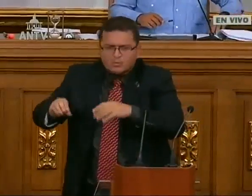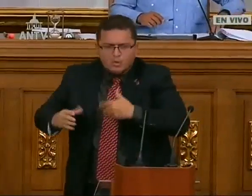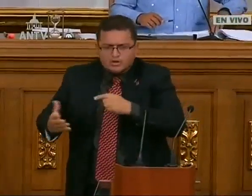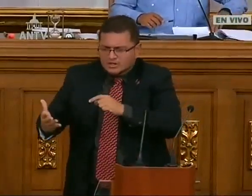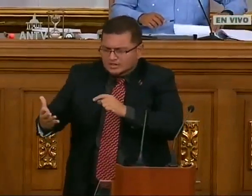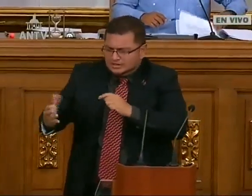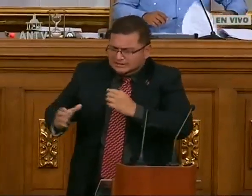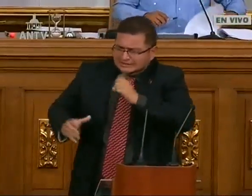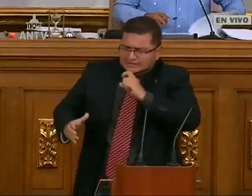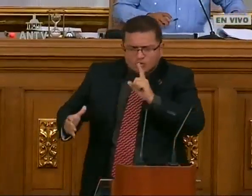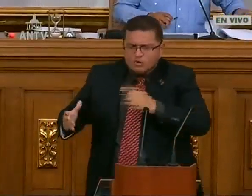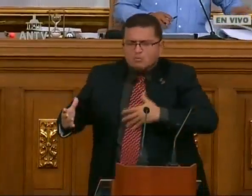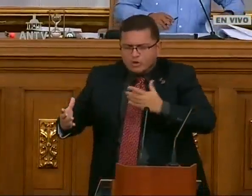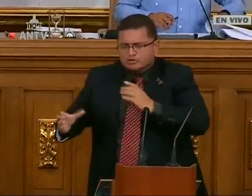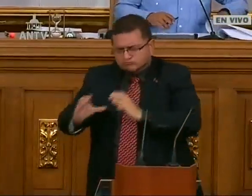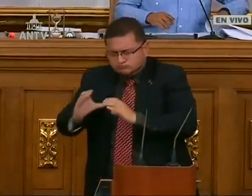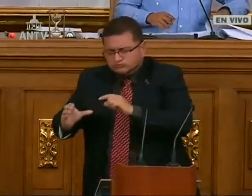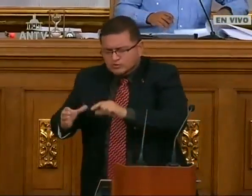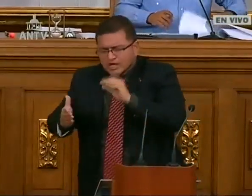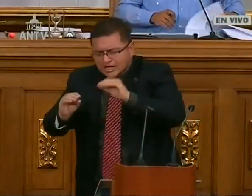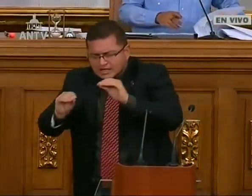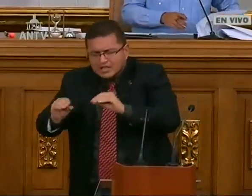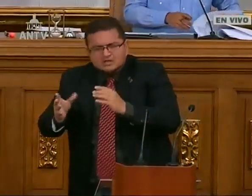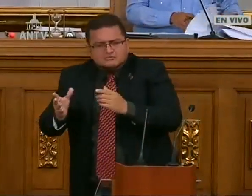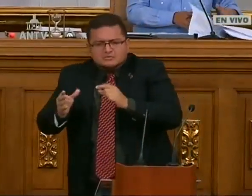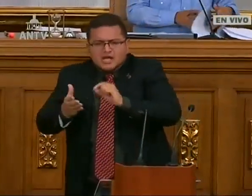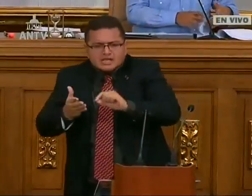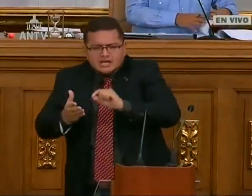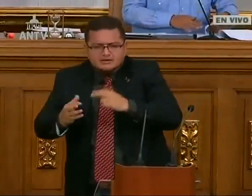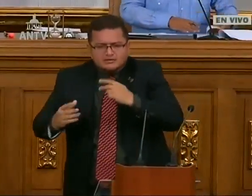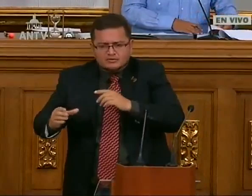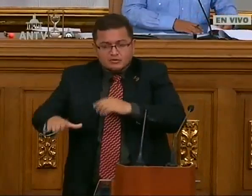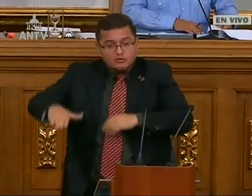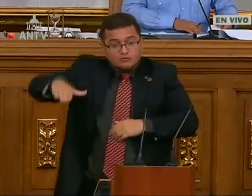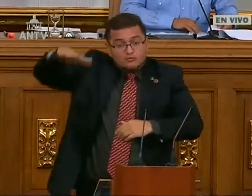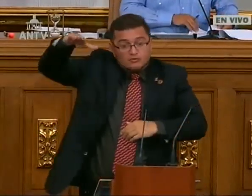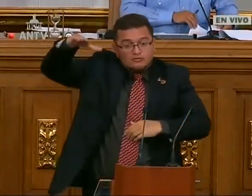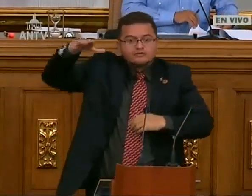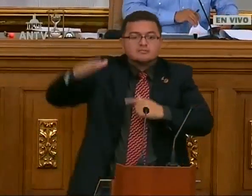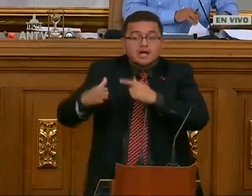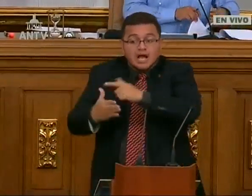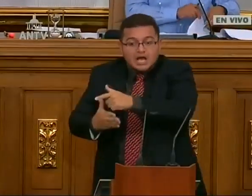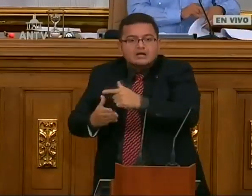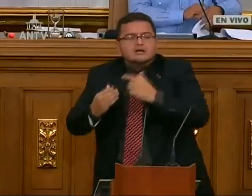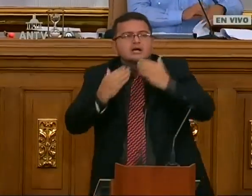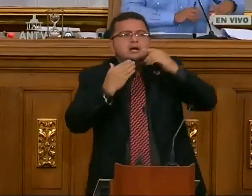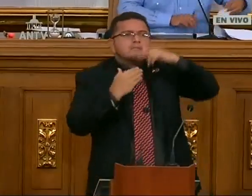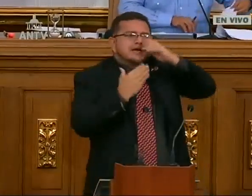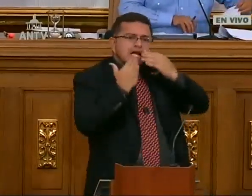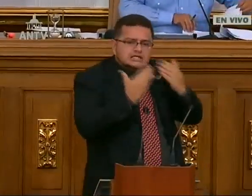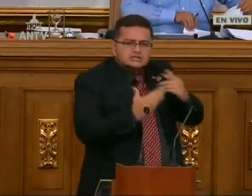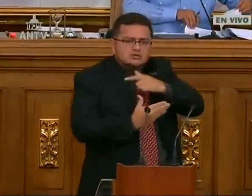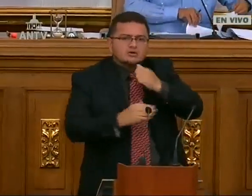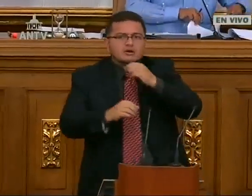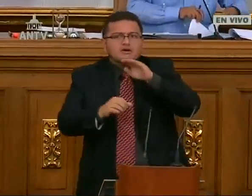Bueno, no están, pero la experiencia ha sido maravillosa. Ellas se comunican, aprenden lengua de señas.